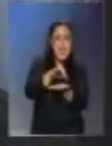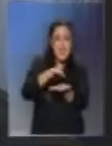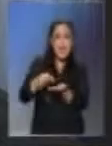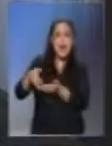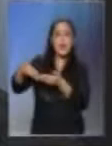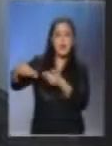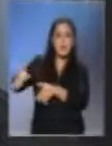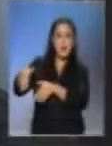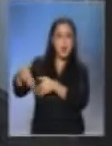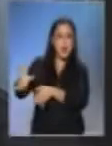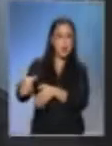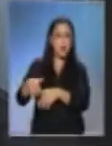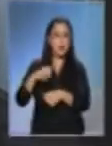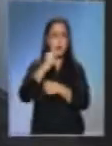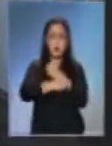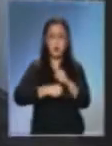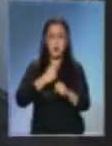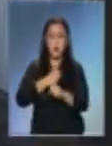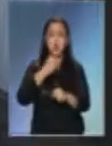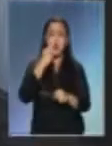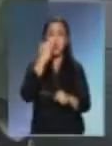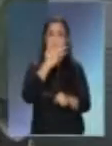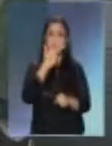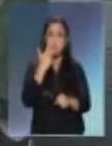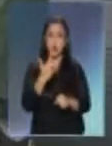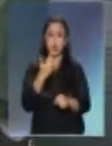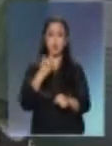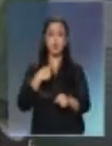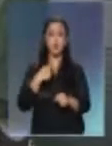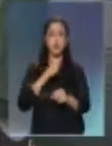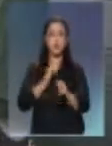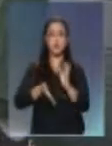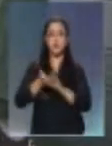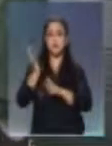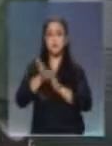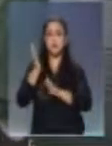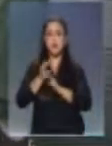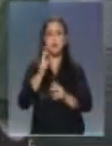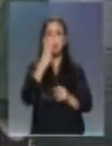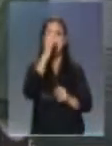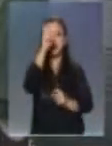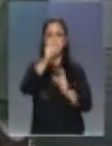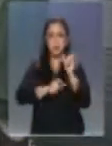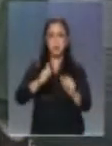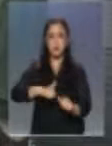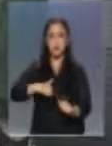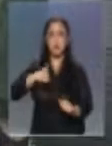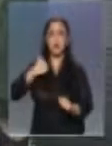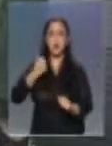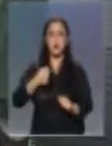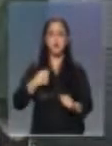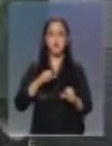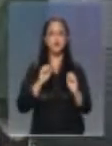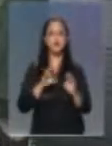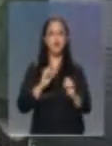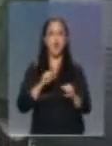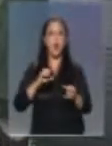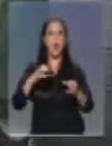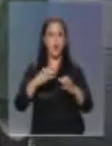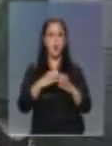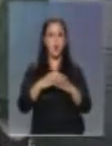En el 98 salí con 20 jóvenes, Rapanui, formé un equipo